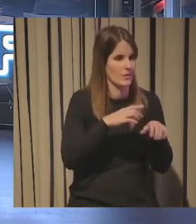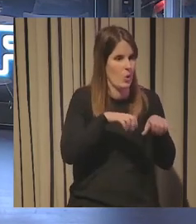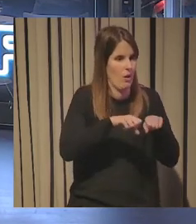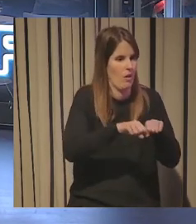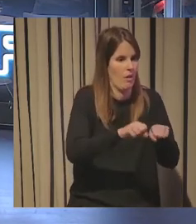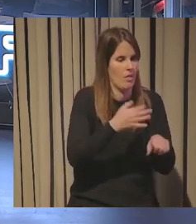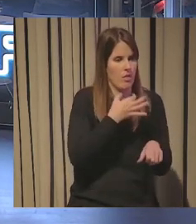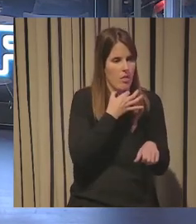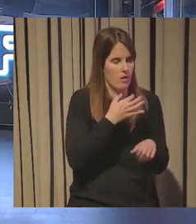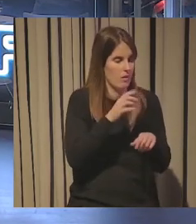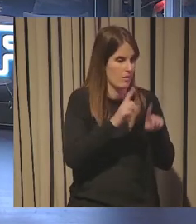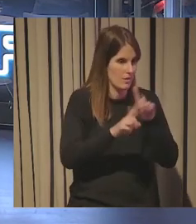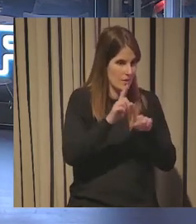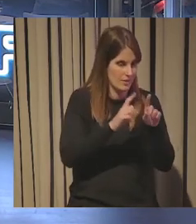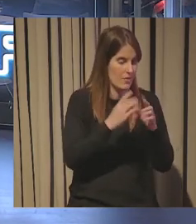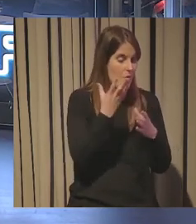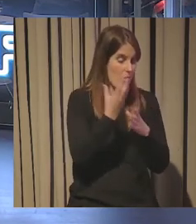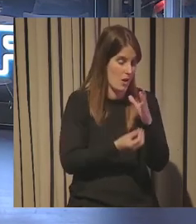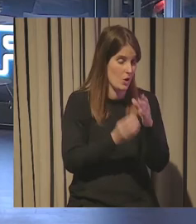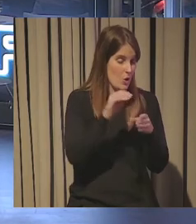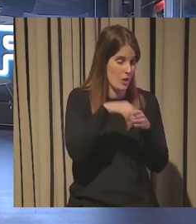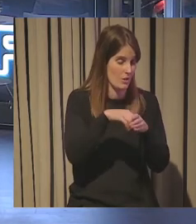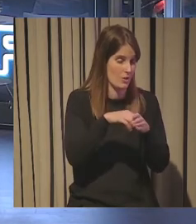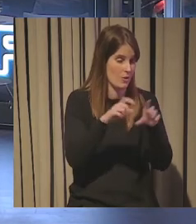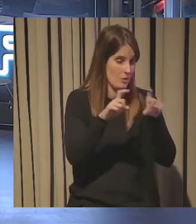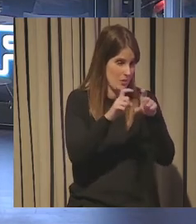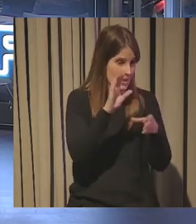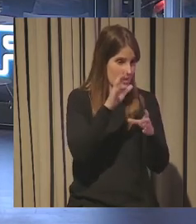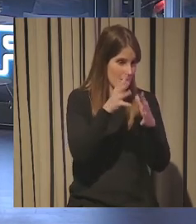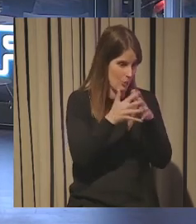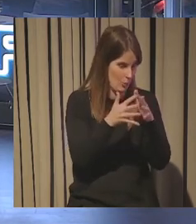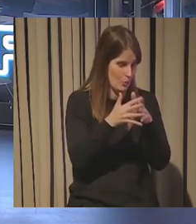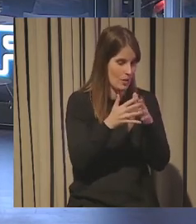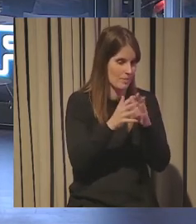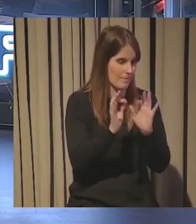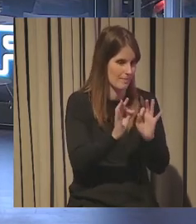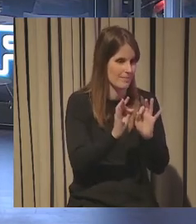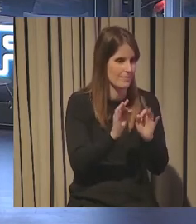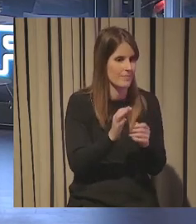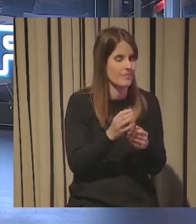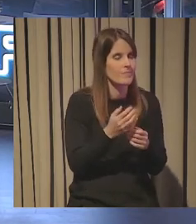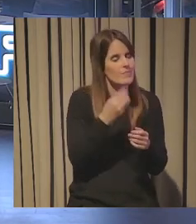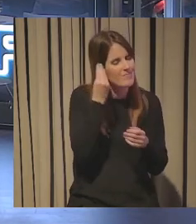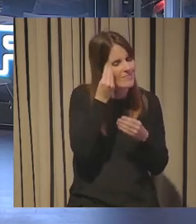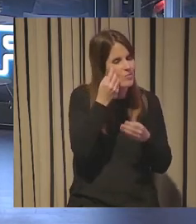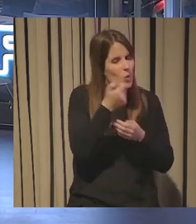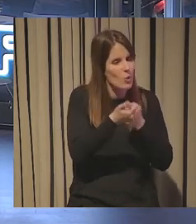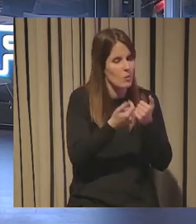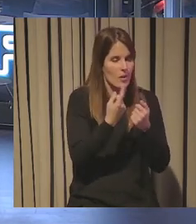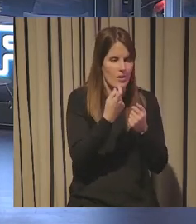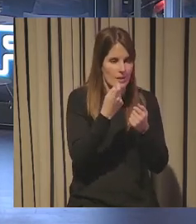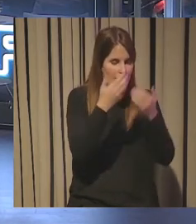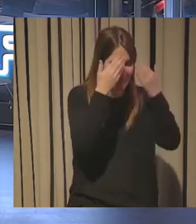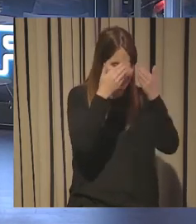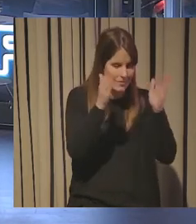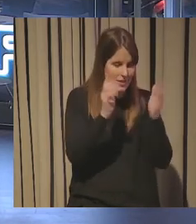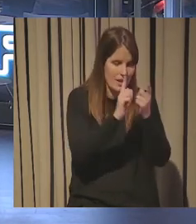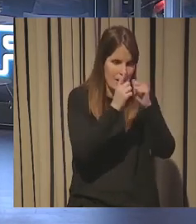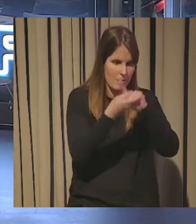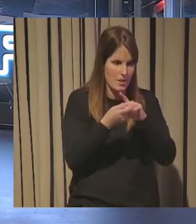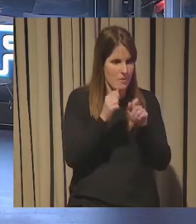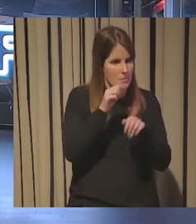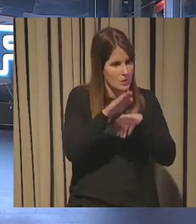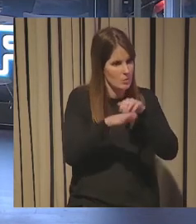son defectos que tenemos las organizaciones incluidos nosotros y que creo que hay que ir rompiendo ¿no? y dando pasos dando pasitos sobre